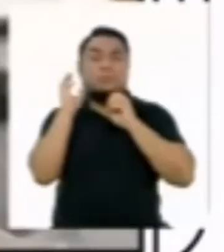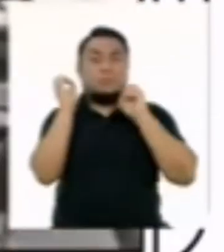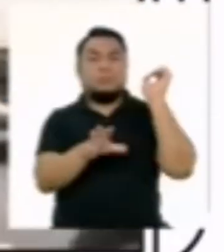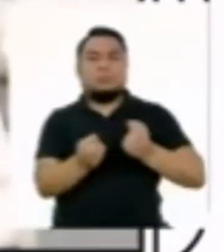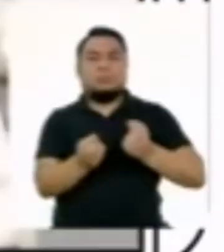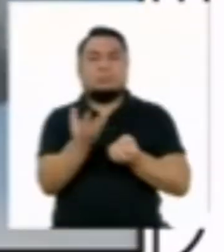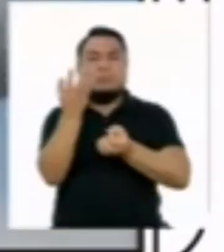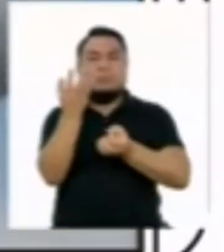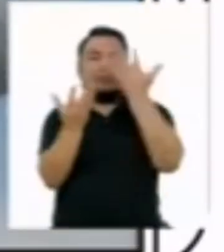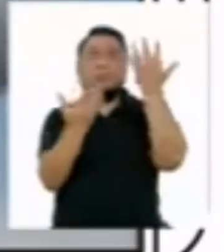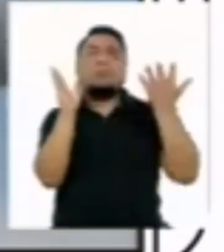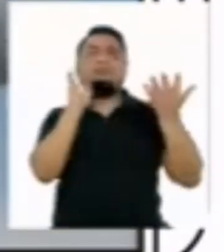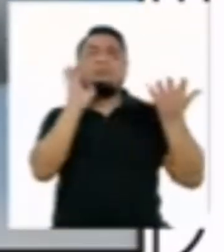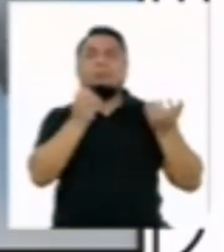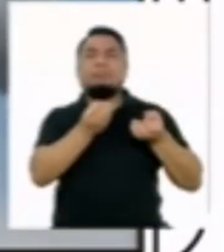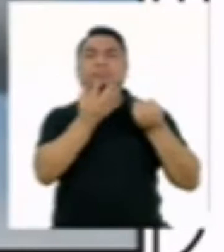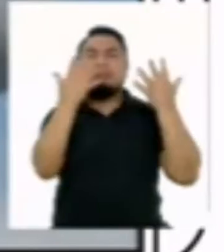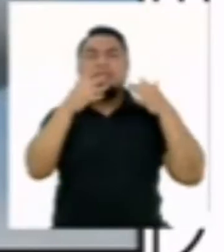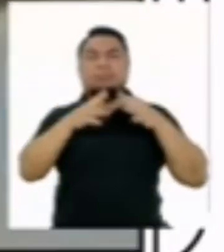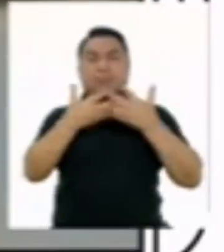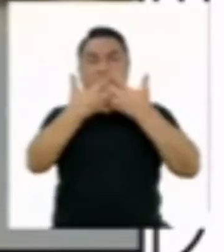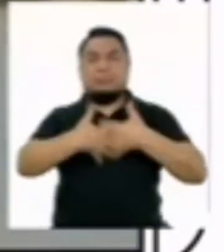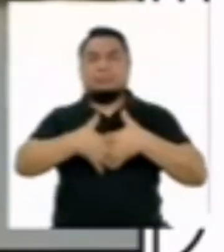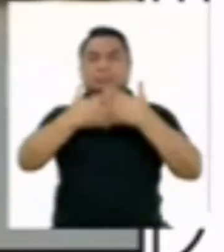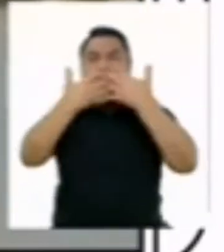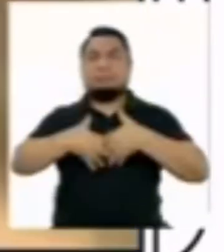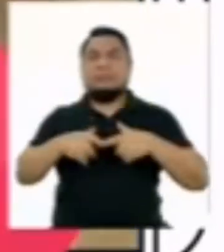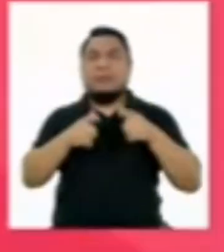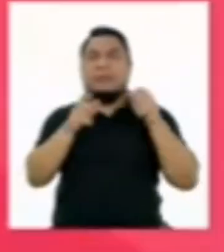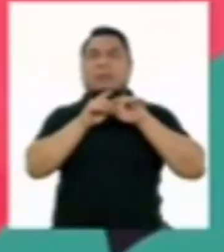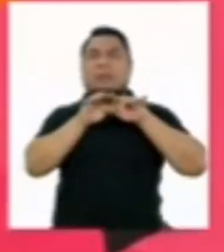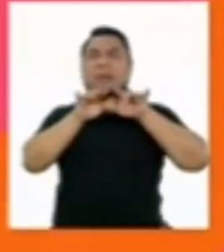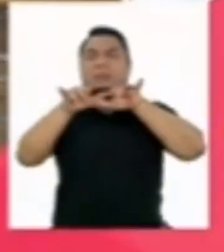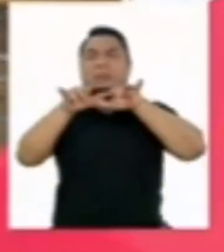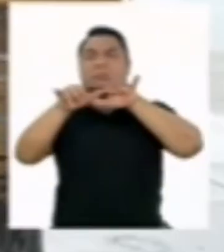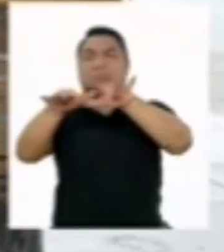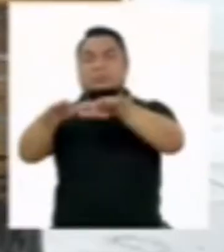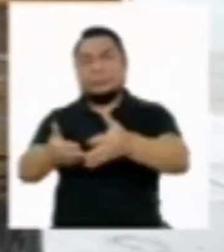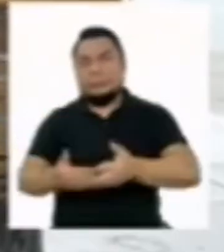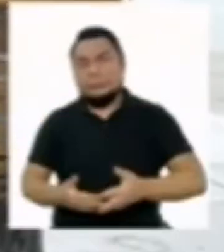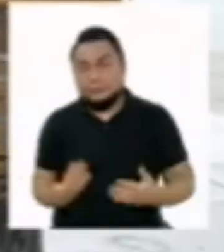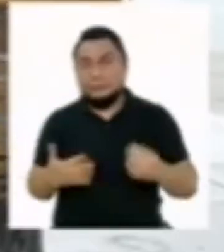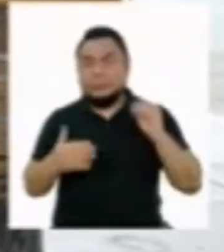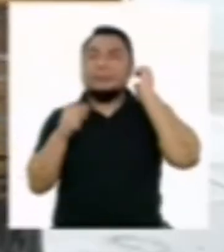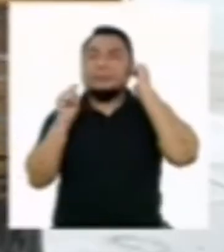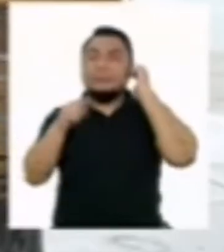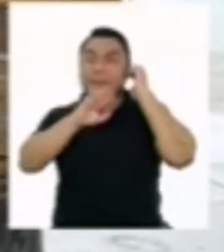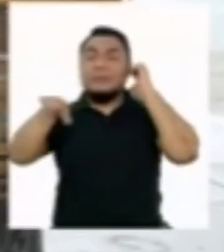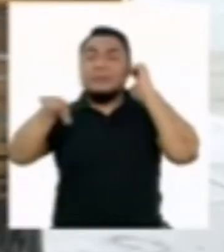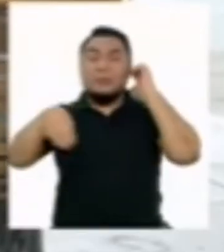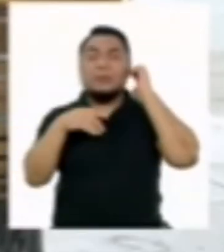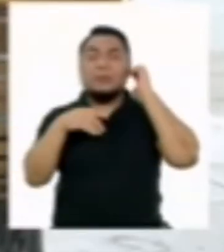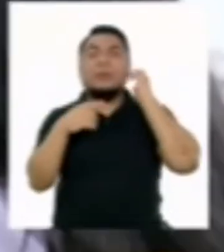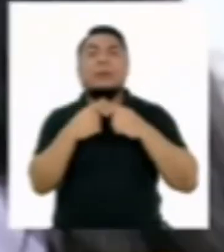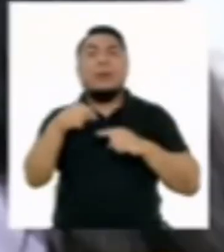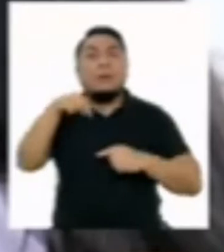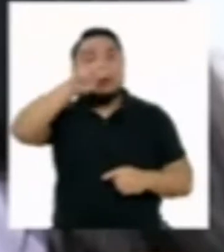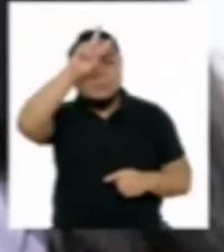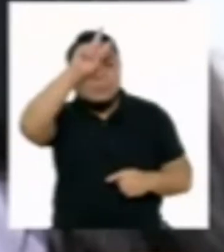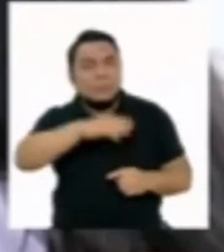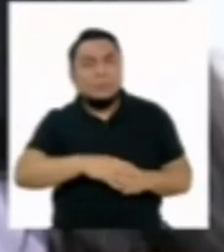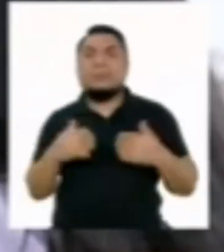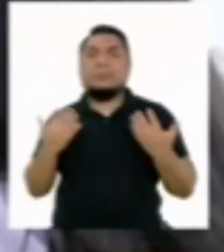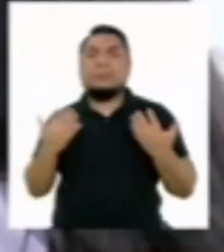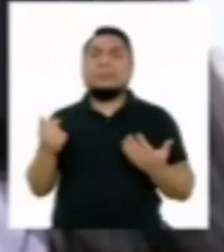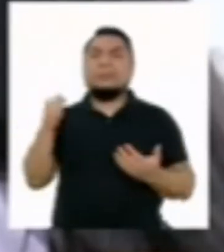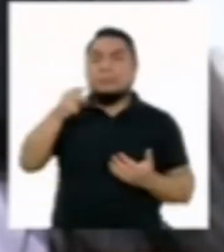disparado desde el inicio de la revolución industrial hasta los tiempos contemporáneos. Eso sí lo vemos a nivel global. ¿Y en Perú? Si